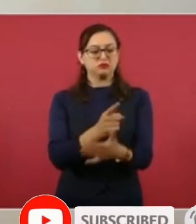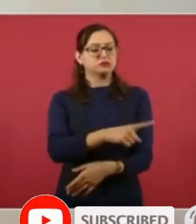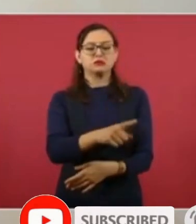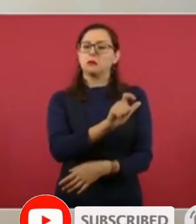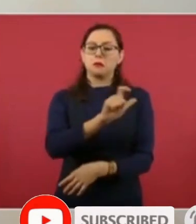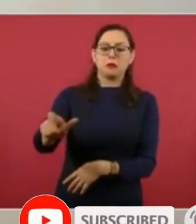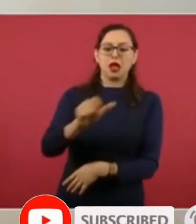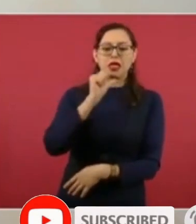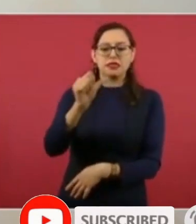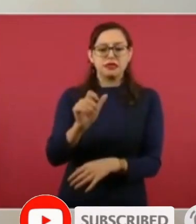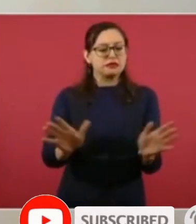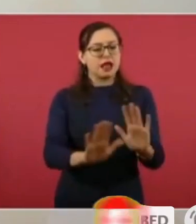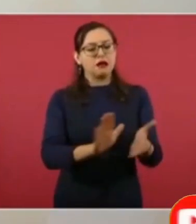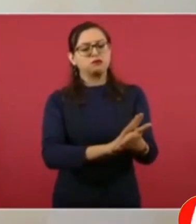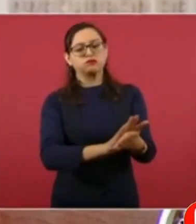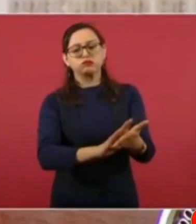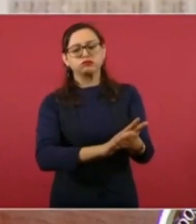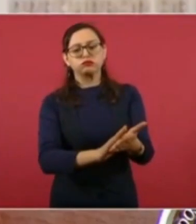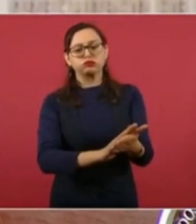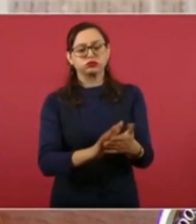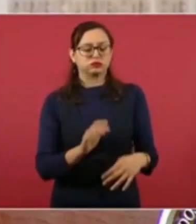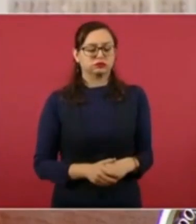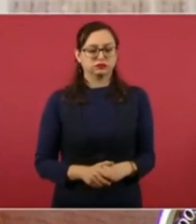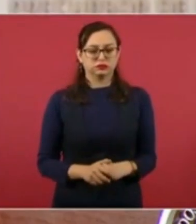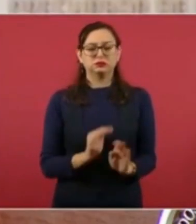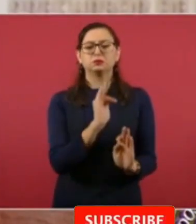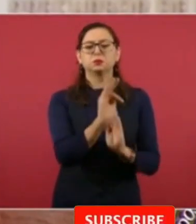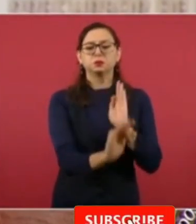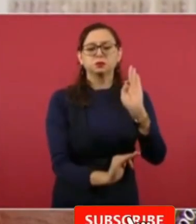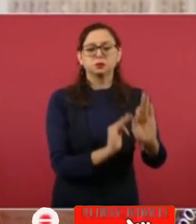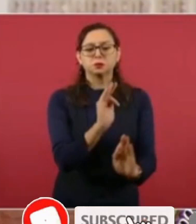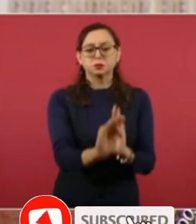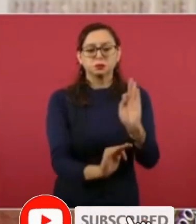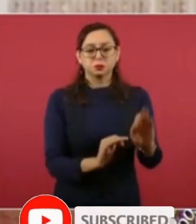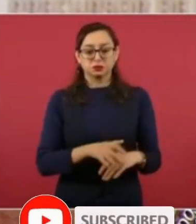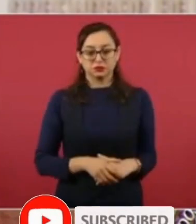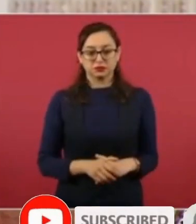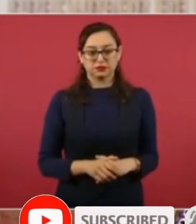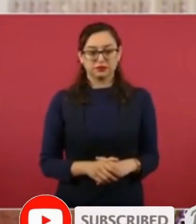pagaban impuestos desde entonces desde Echeverría López Portillo